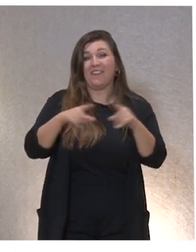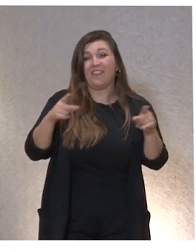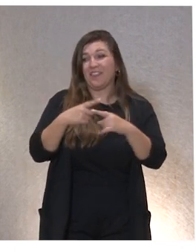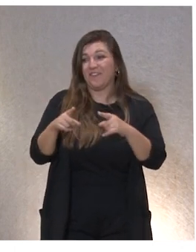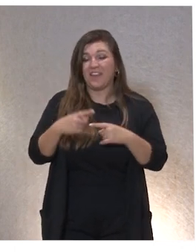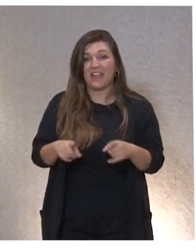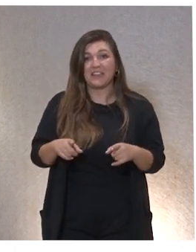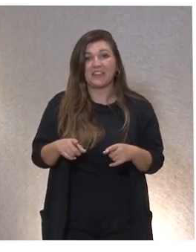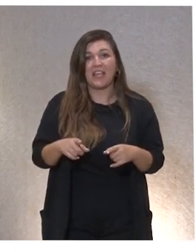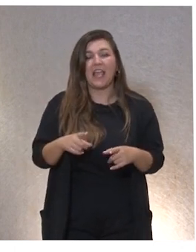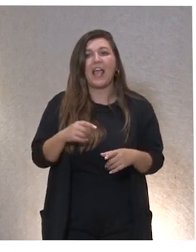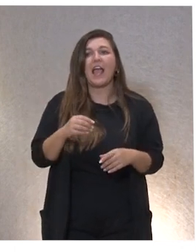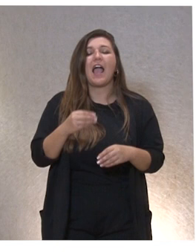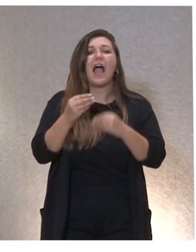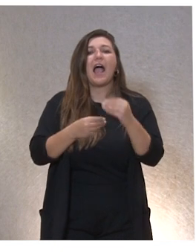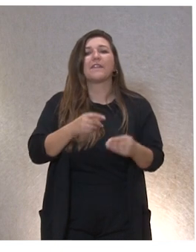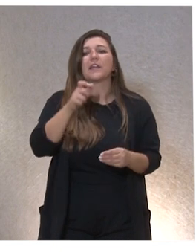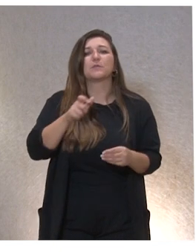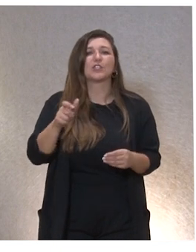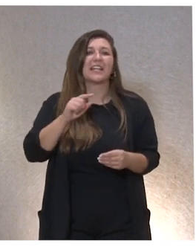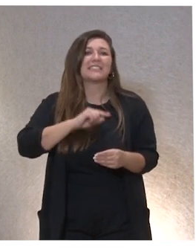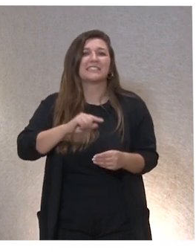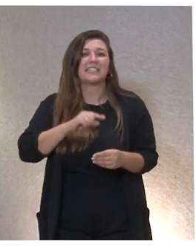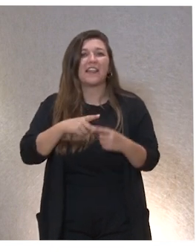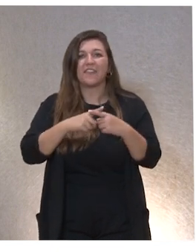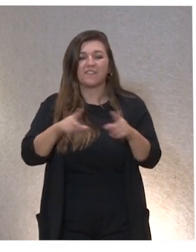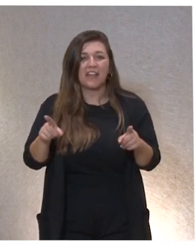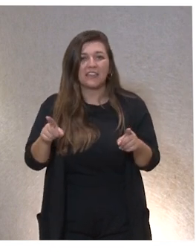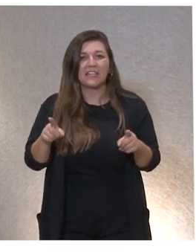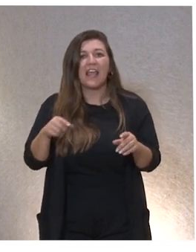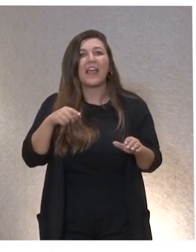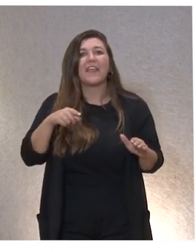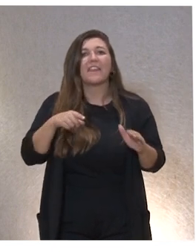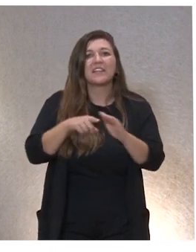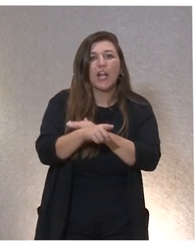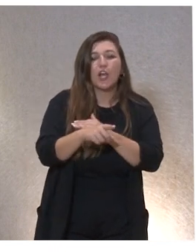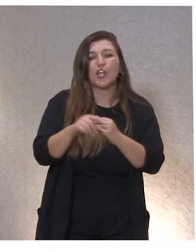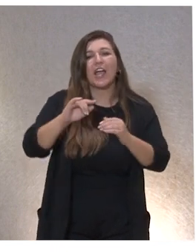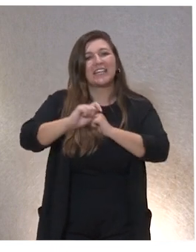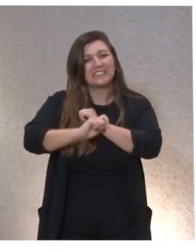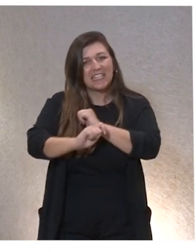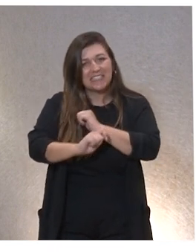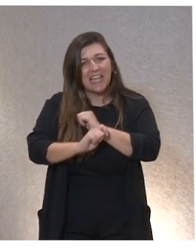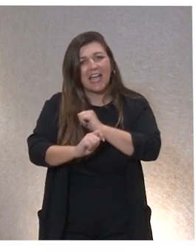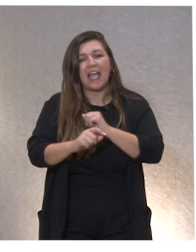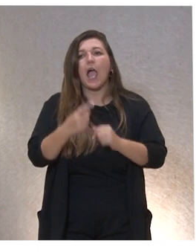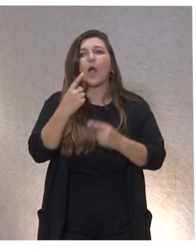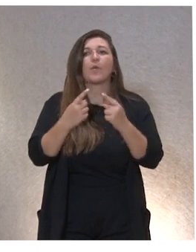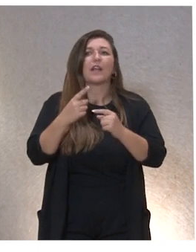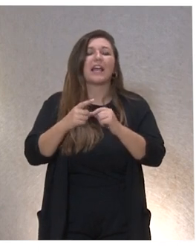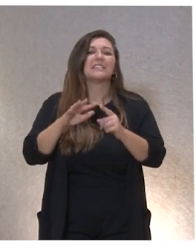¿no?, que nos hacen que la gente se sienta diferente y desarrollar estrategias capaces de revertir tales situaciones de exclusión moral.